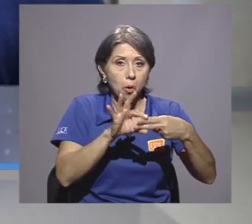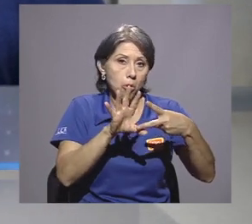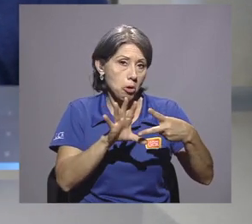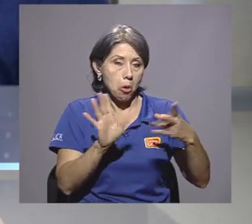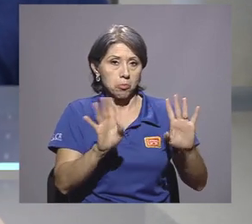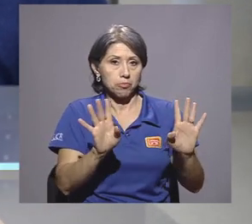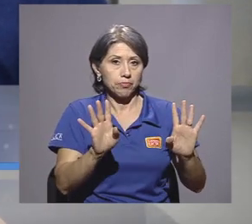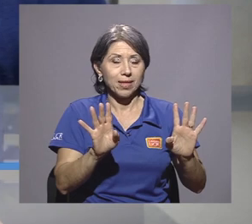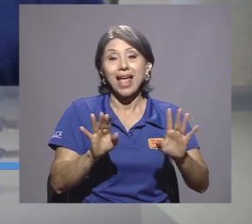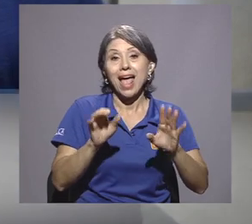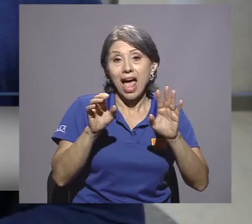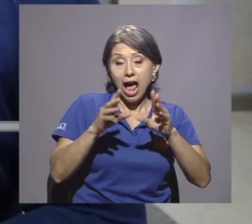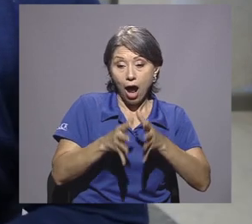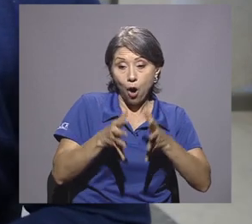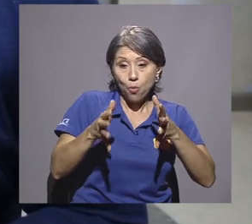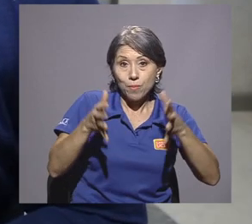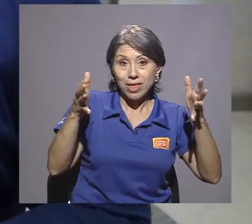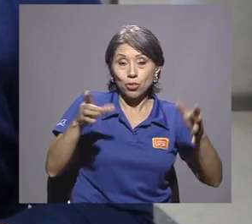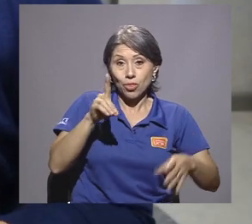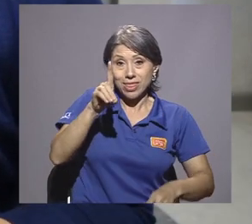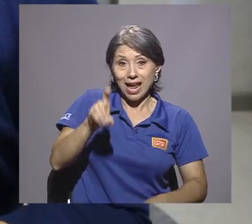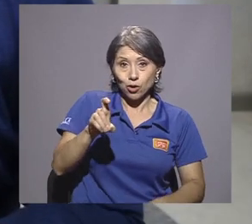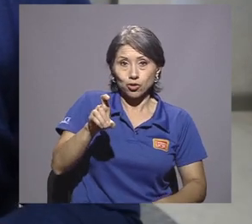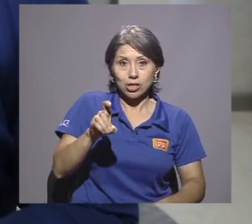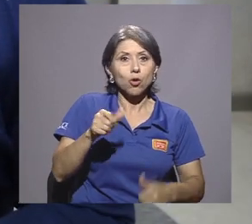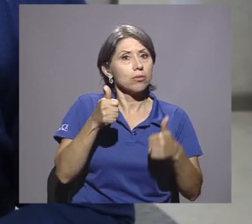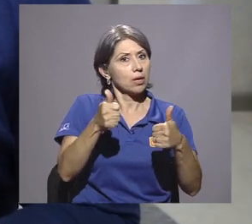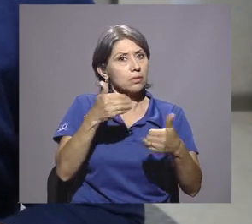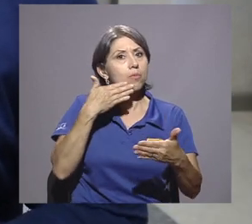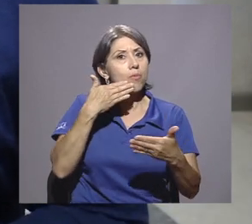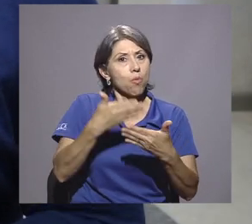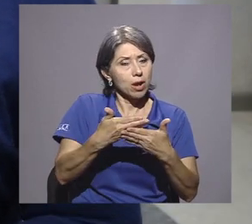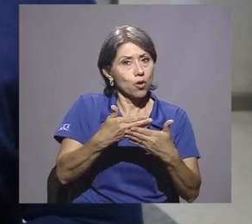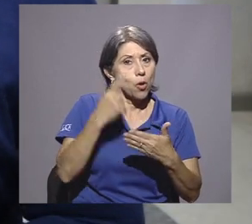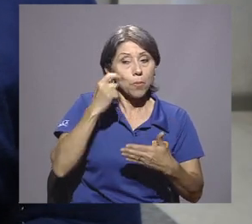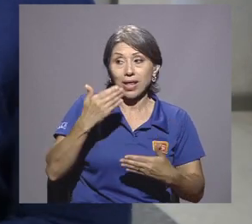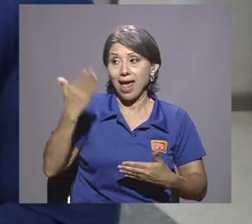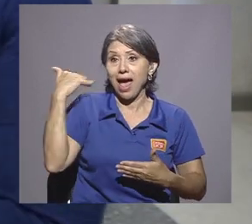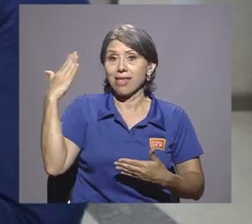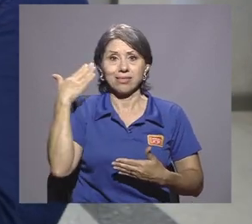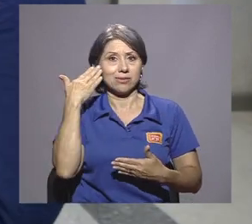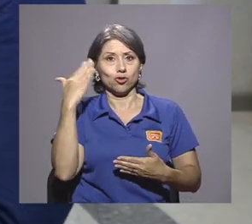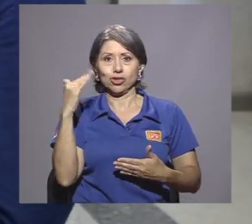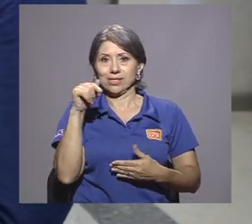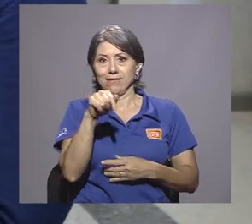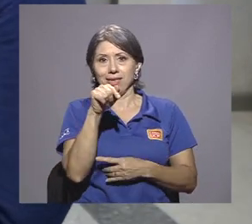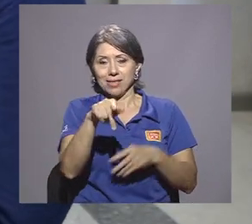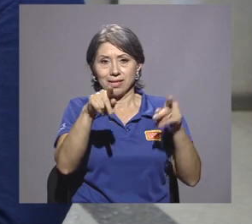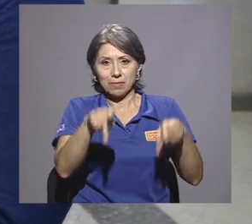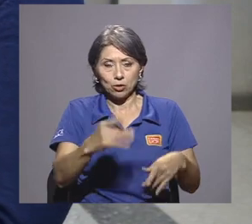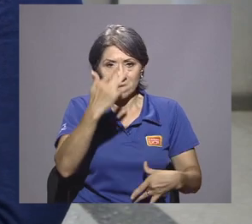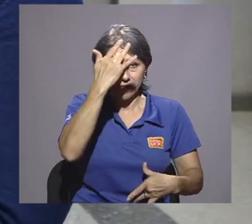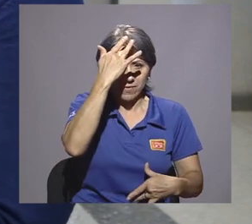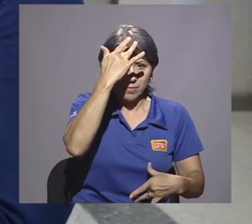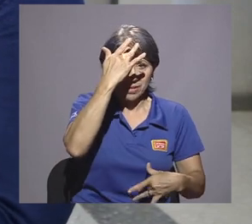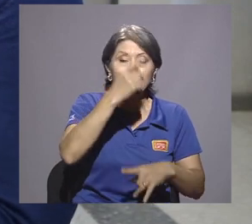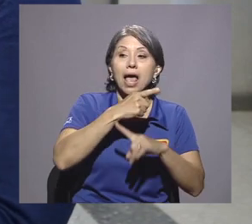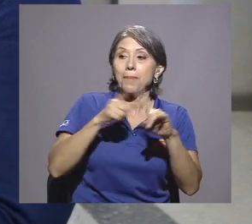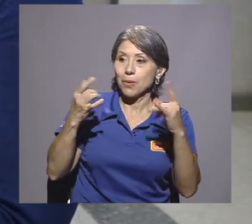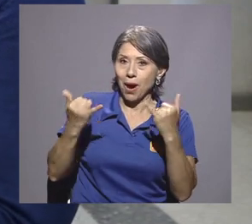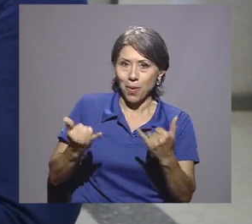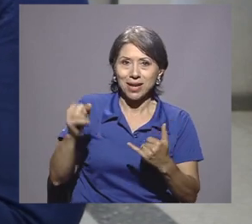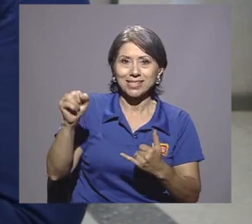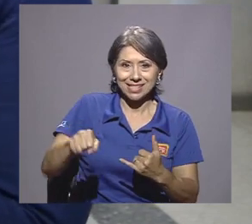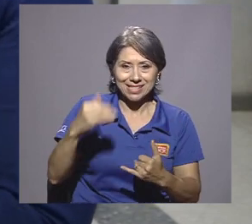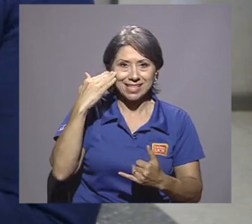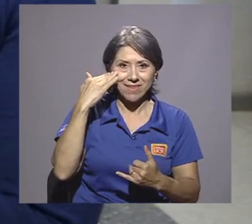El aumento en el diagnóstico más bien es algo muy favorable porque cierra la brecha entre casos que no habían sido diagnosticados y aquellos que